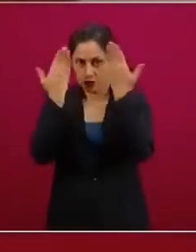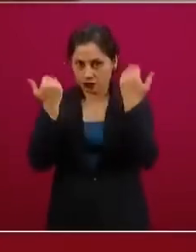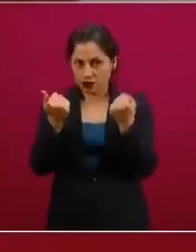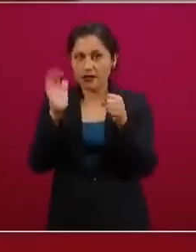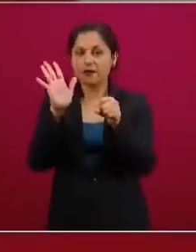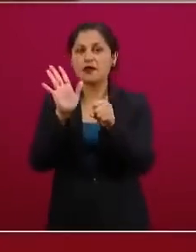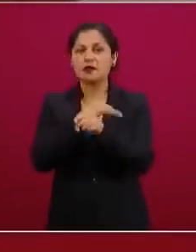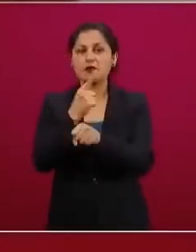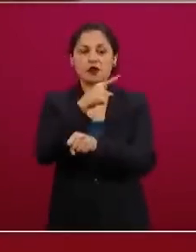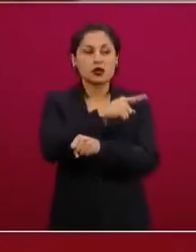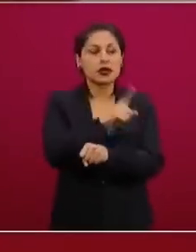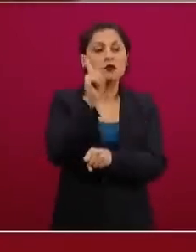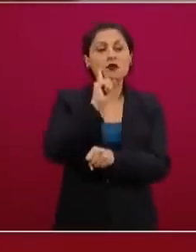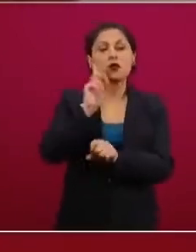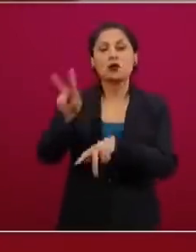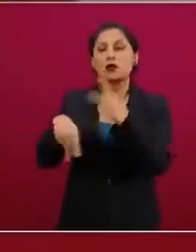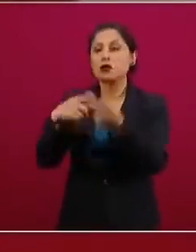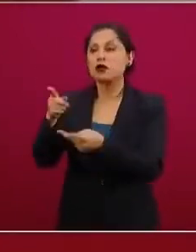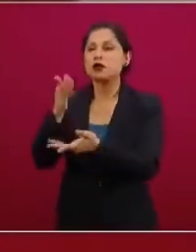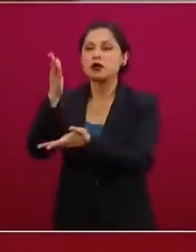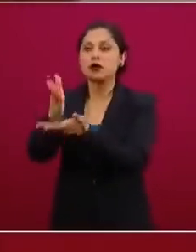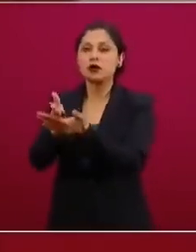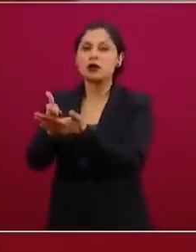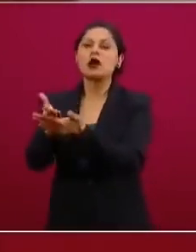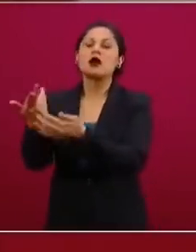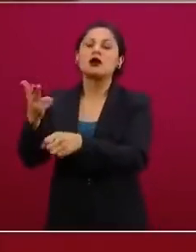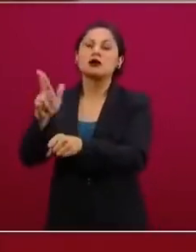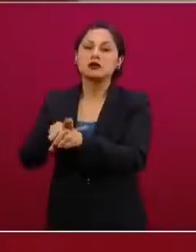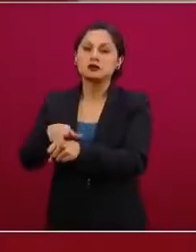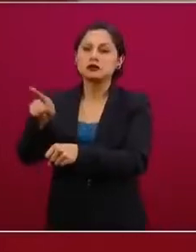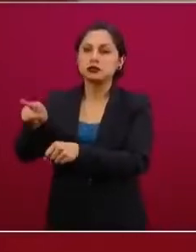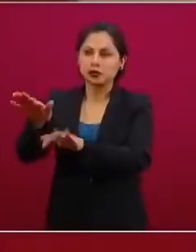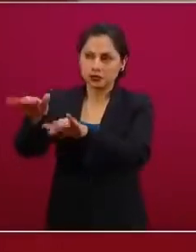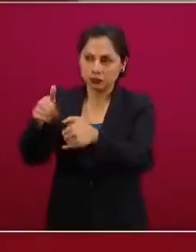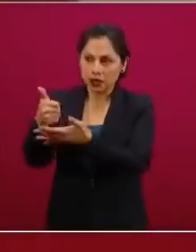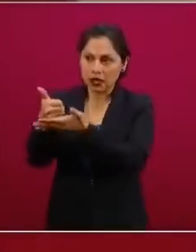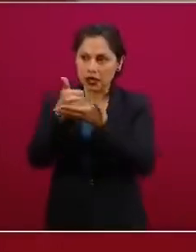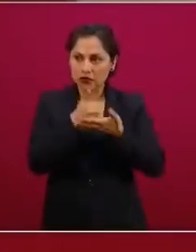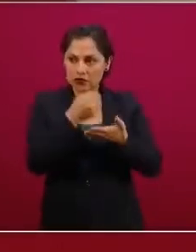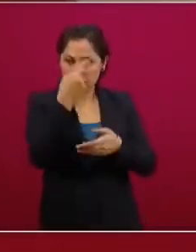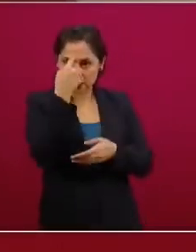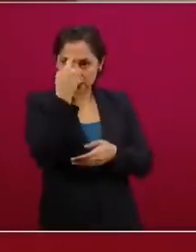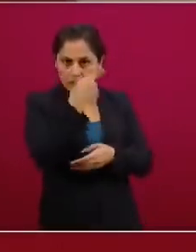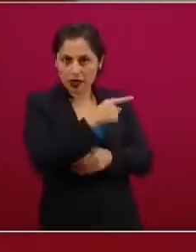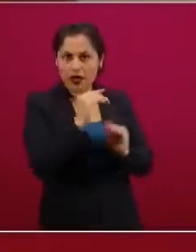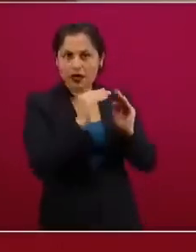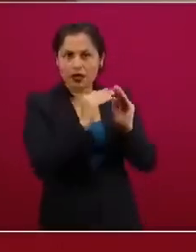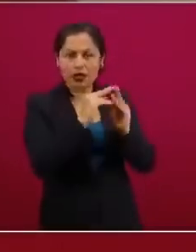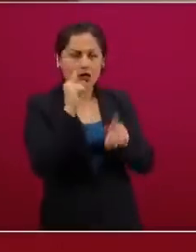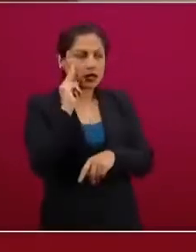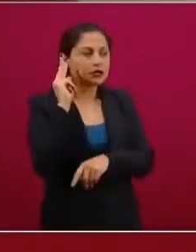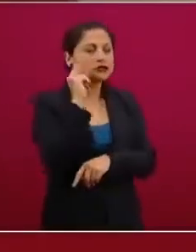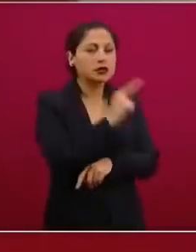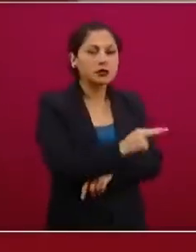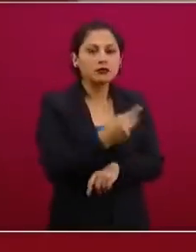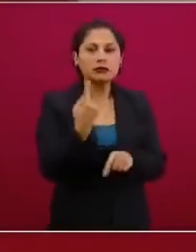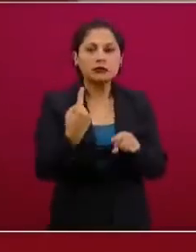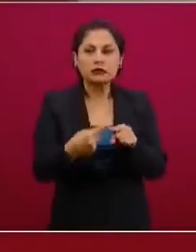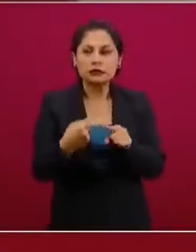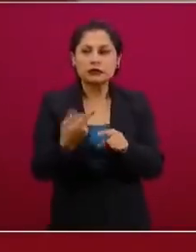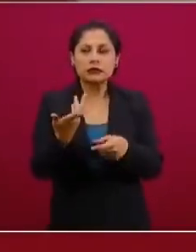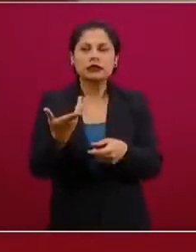ir ningún doctor a la casa para extender el certificado, quien le extendió el certificado fue la funeraria,